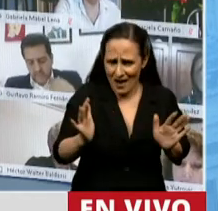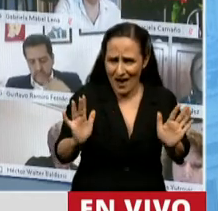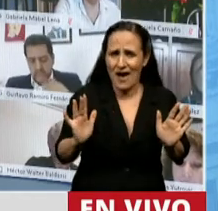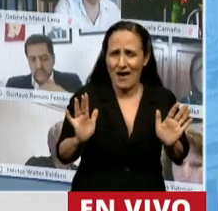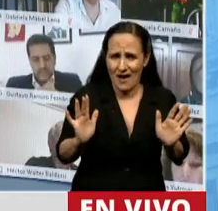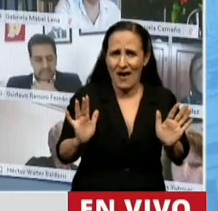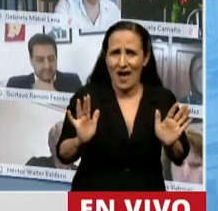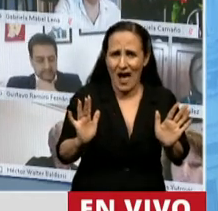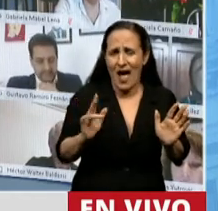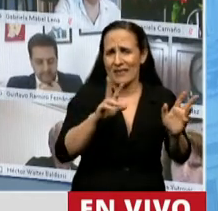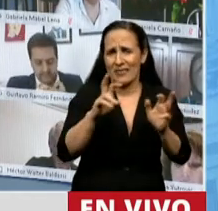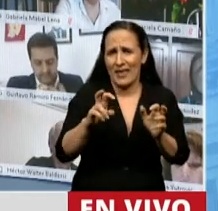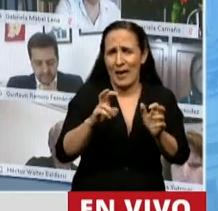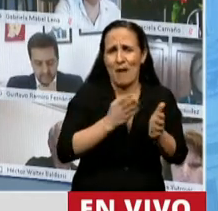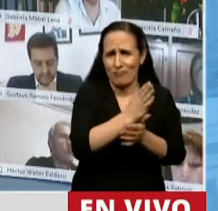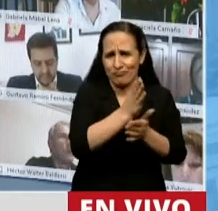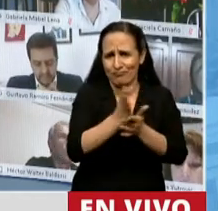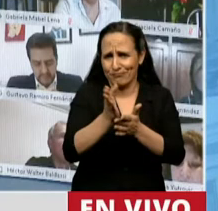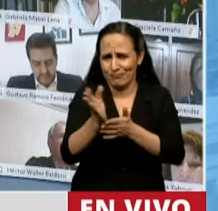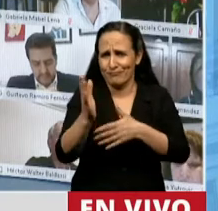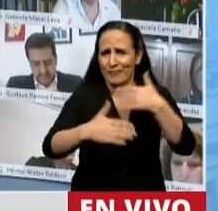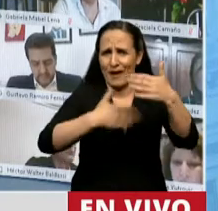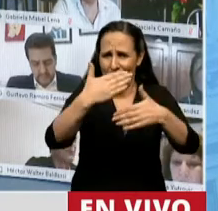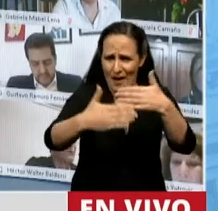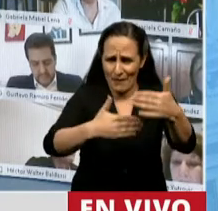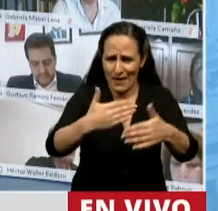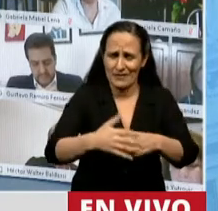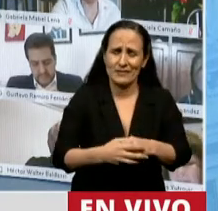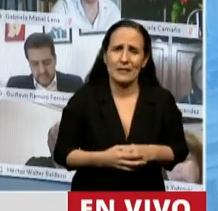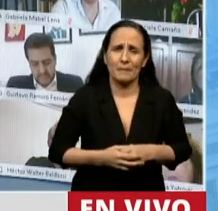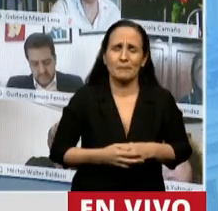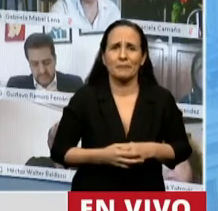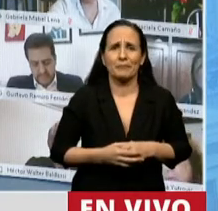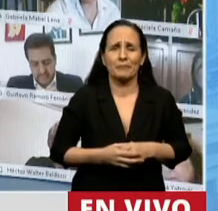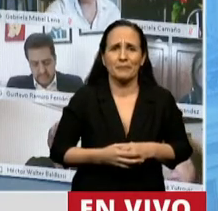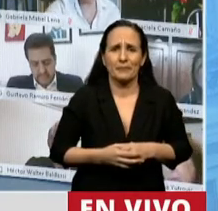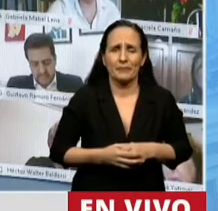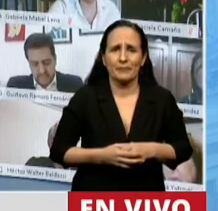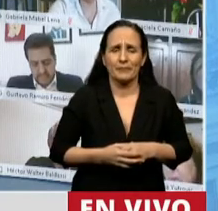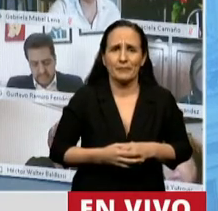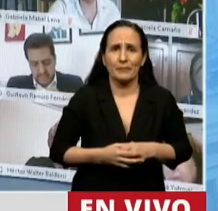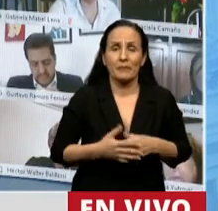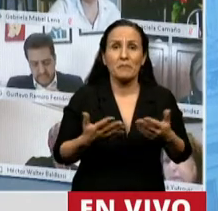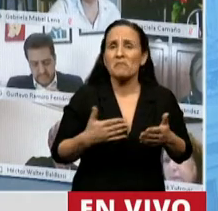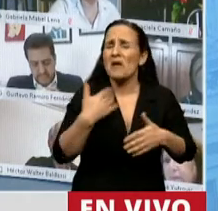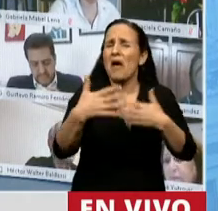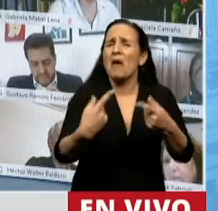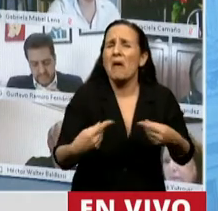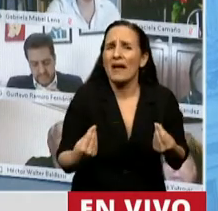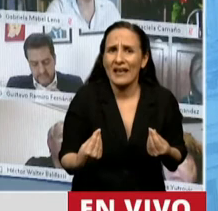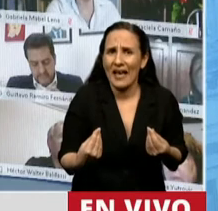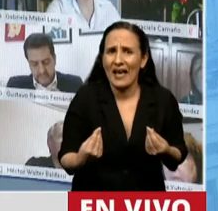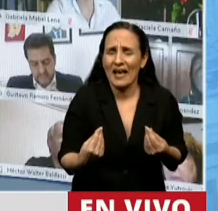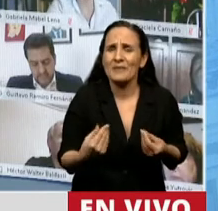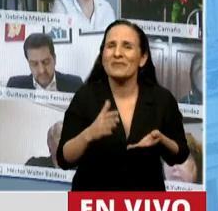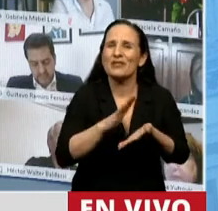algunas de estas cuestiones. Lo han citado, por ejemplo, lo que fue la inclusión